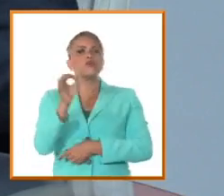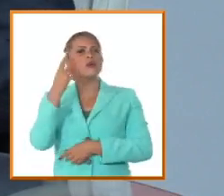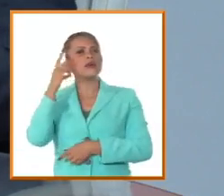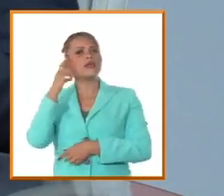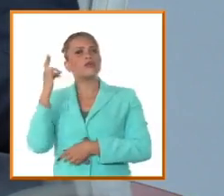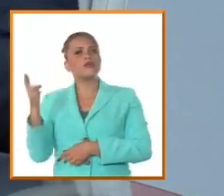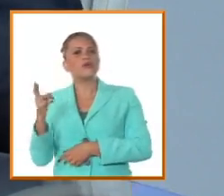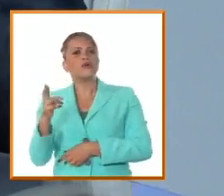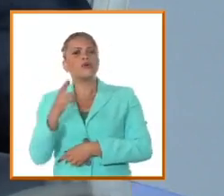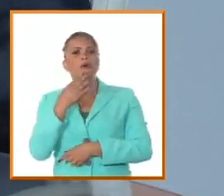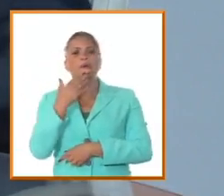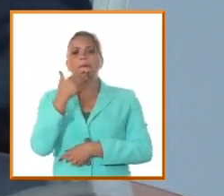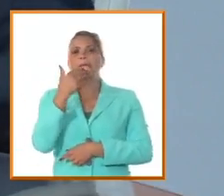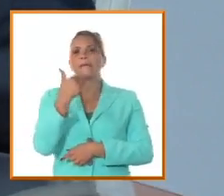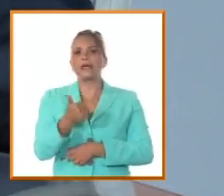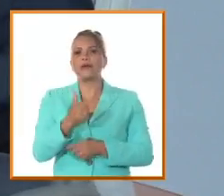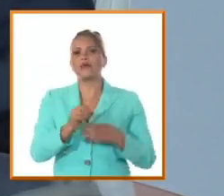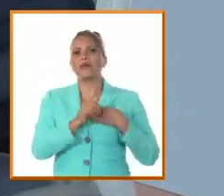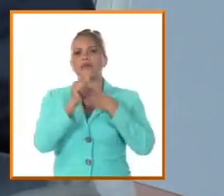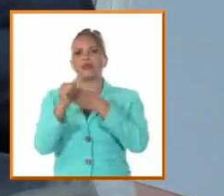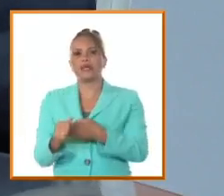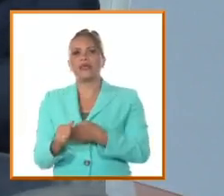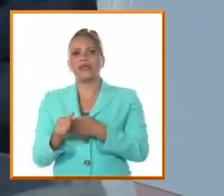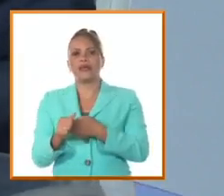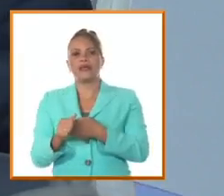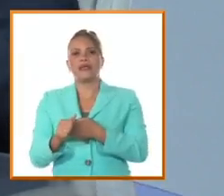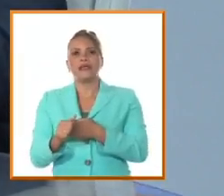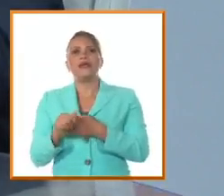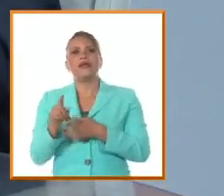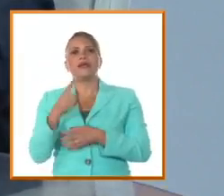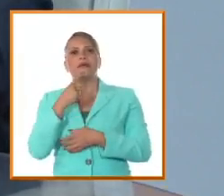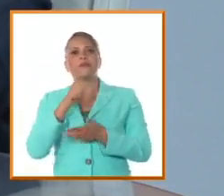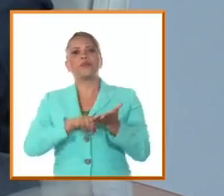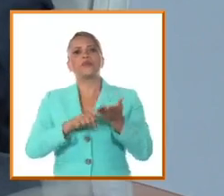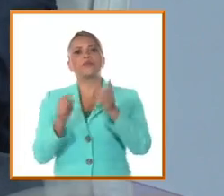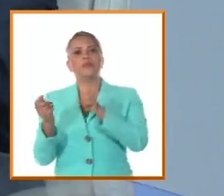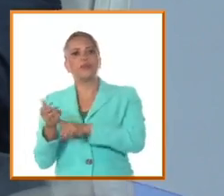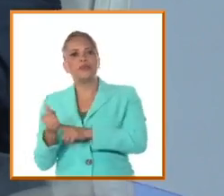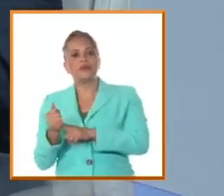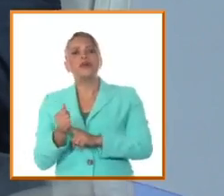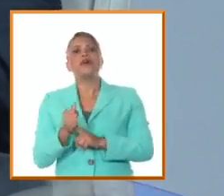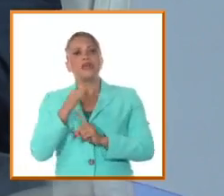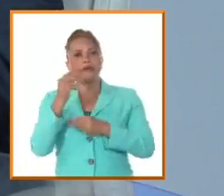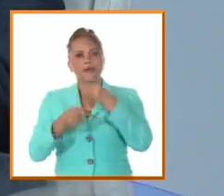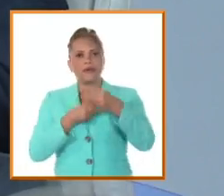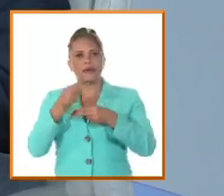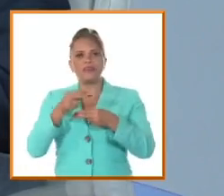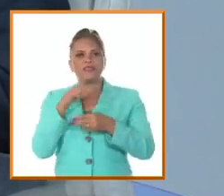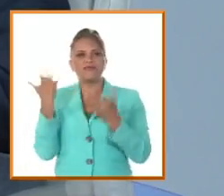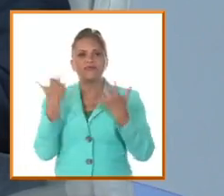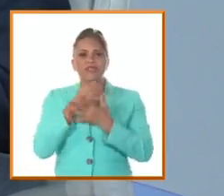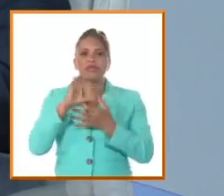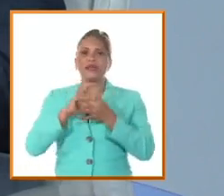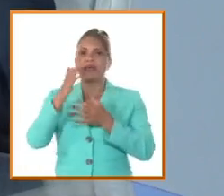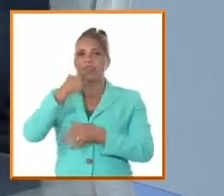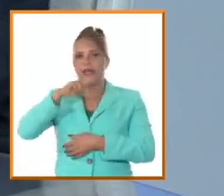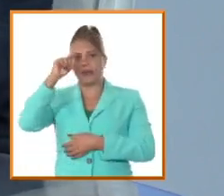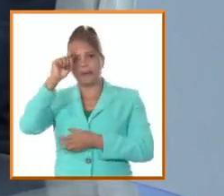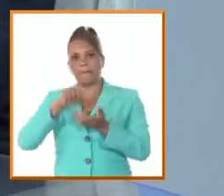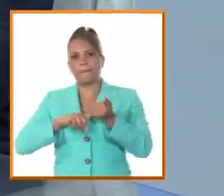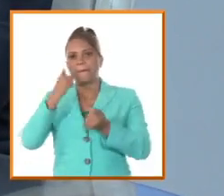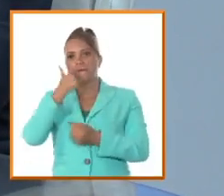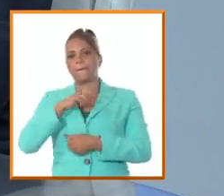influencia mayor en el imaginario social de Puerto Príncipe que el que había tenido Gaspar Betancur Cisnero, el